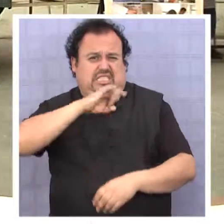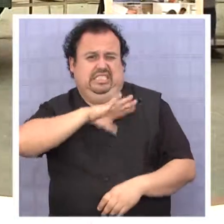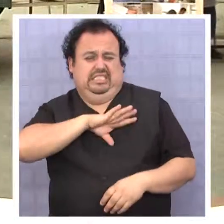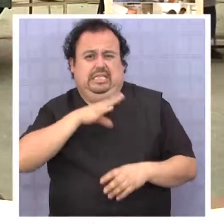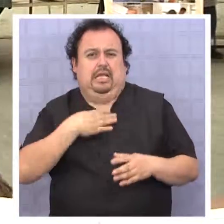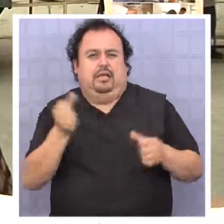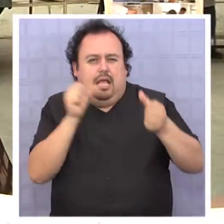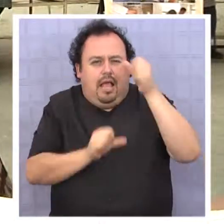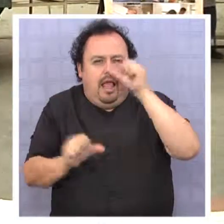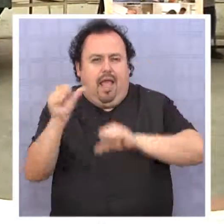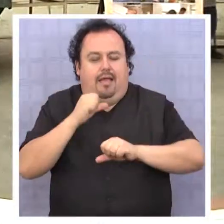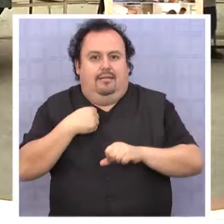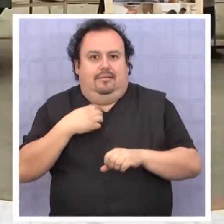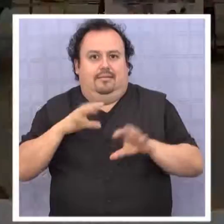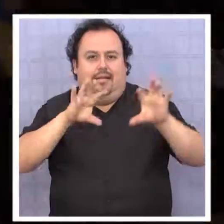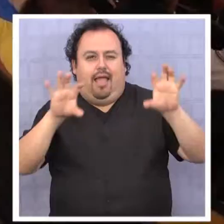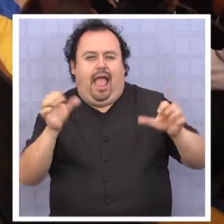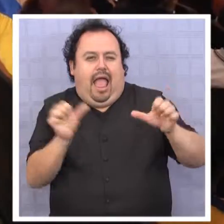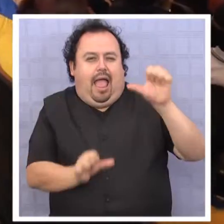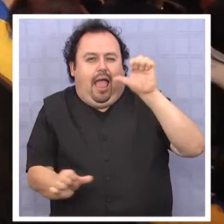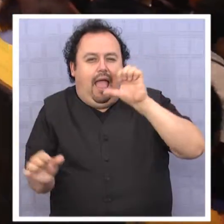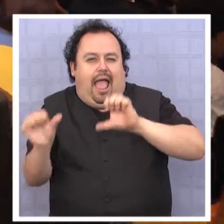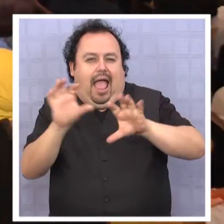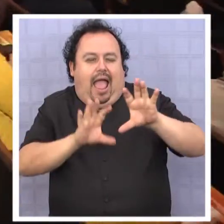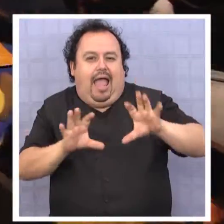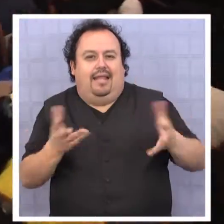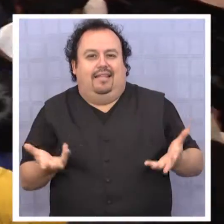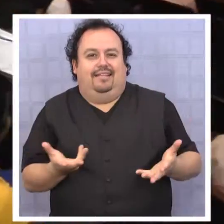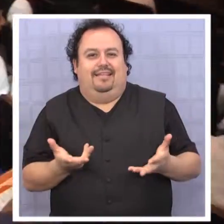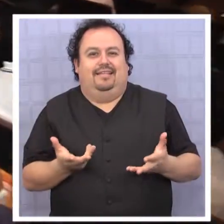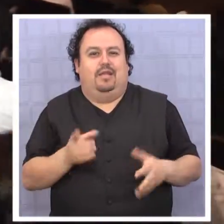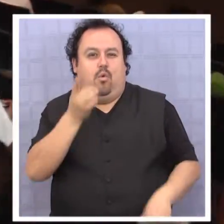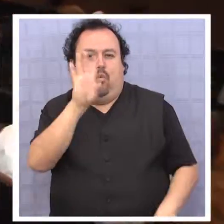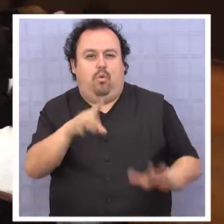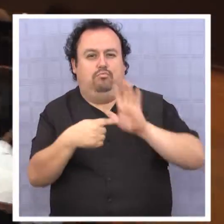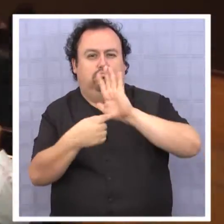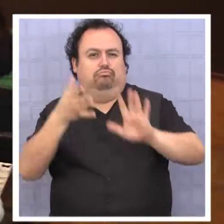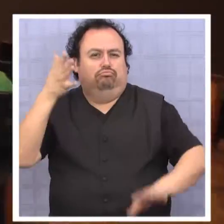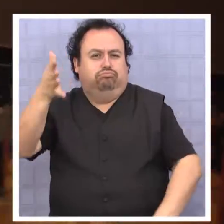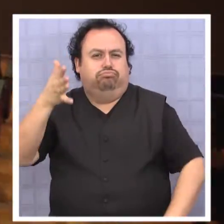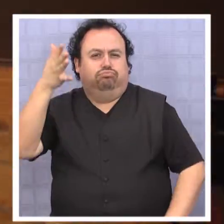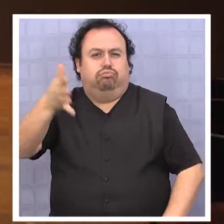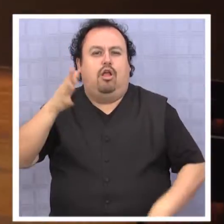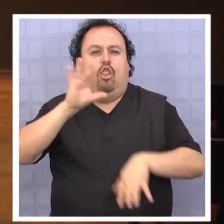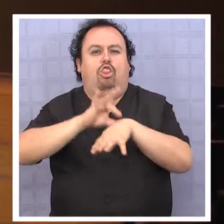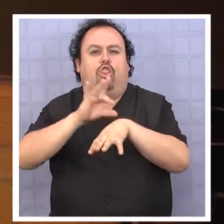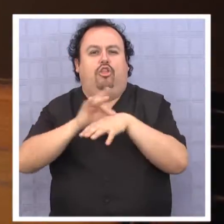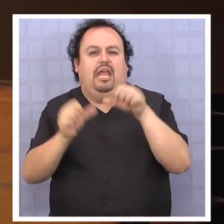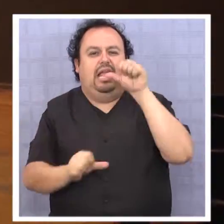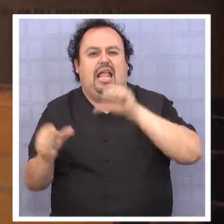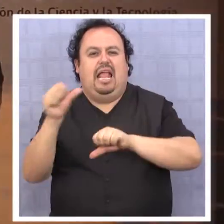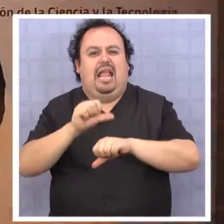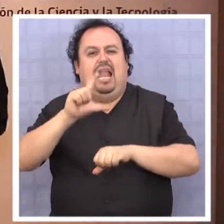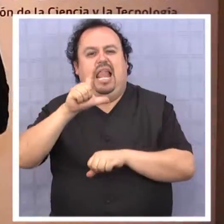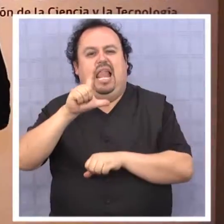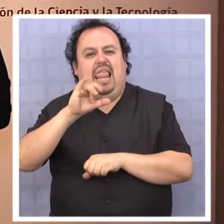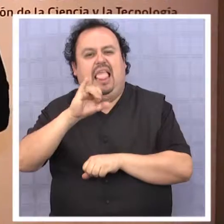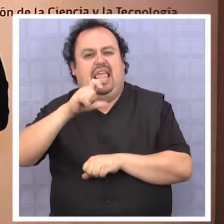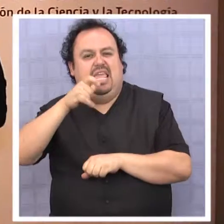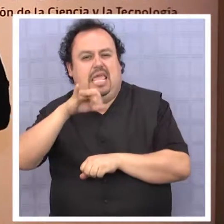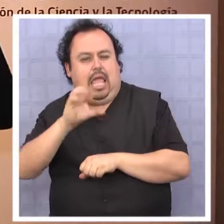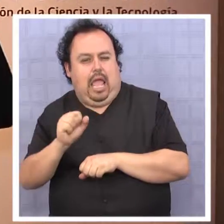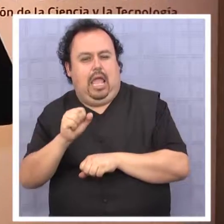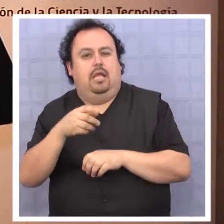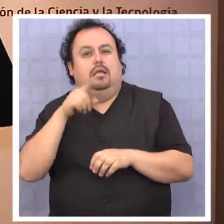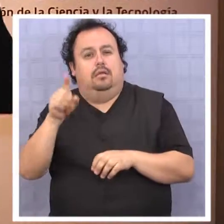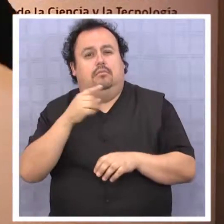esta área tan apasionante como es la ciencia. La única expositora del evento fue la doctora en química Ligia Gargalo, quien entregó